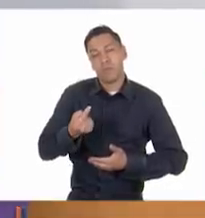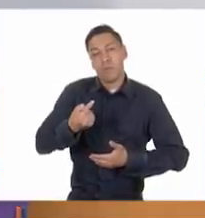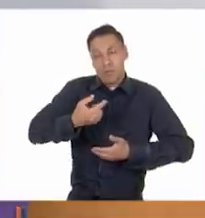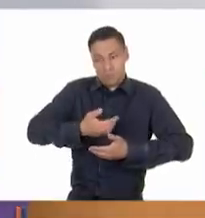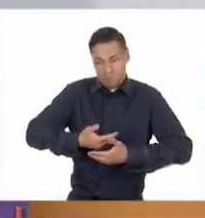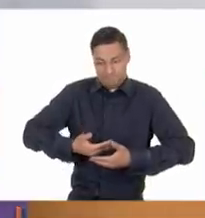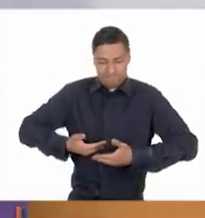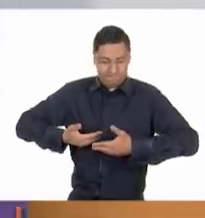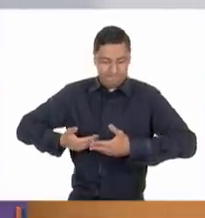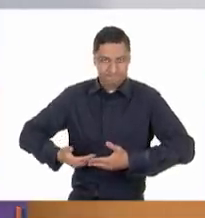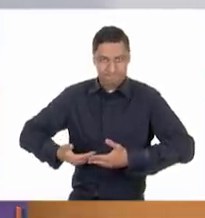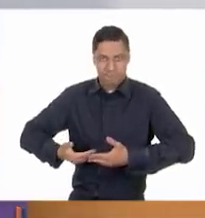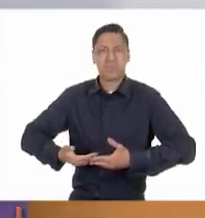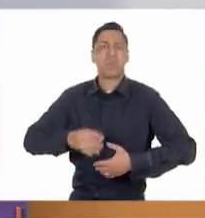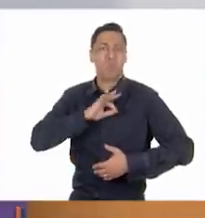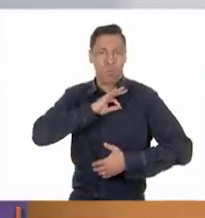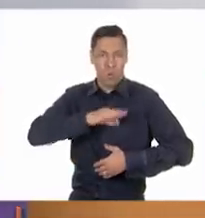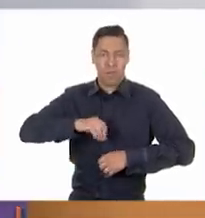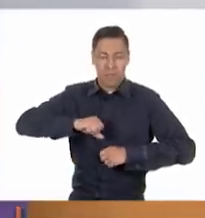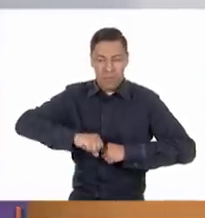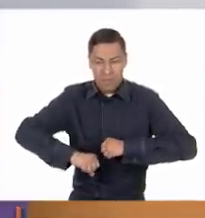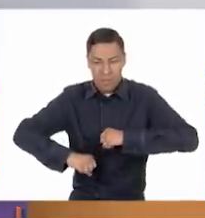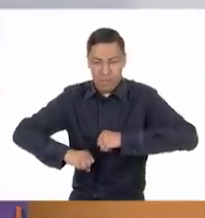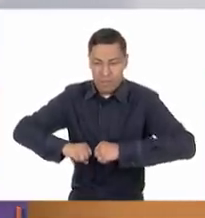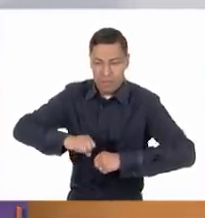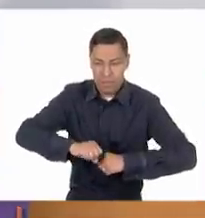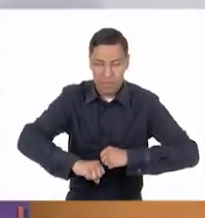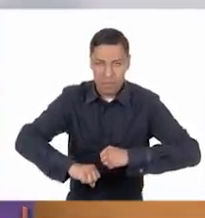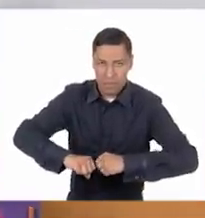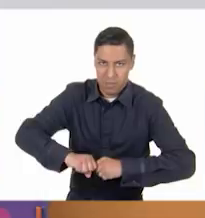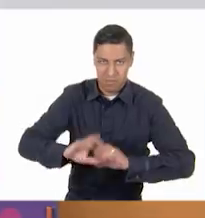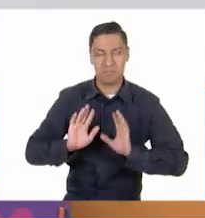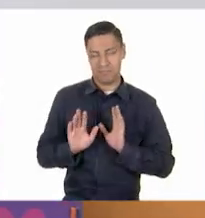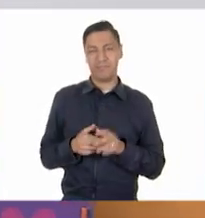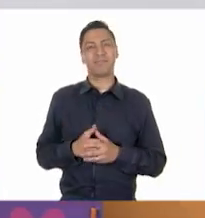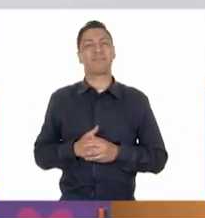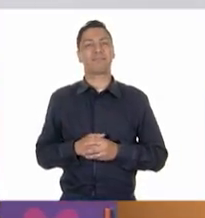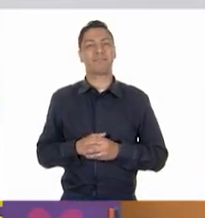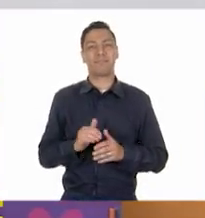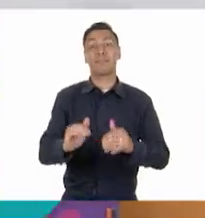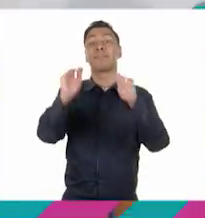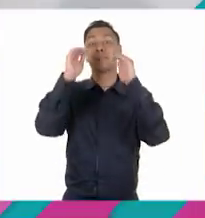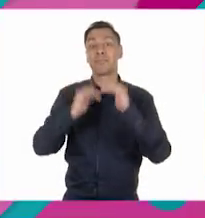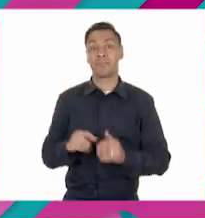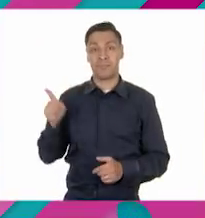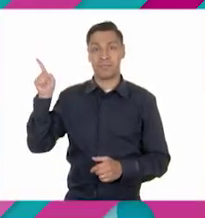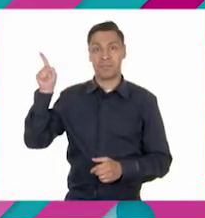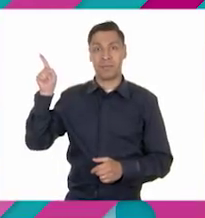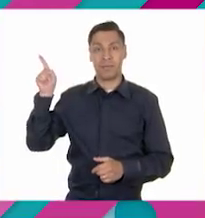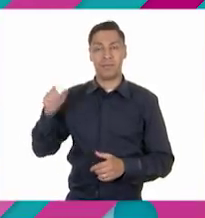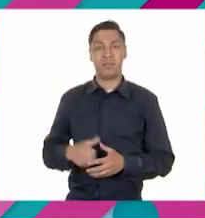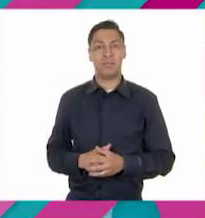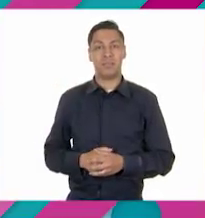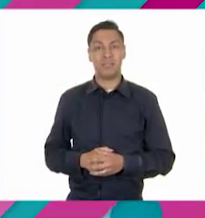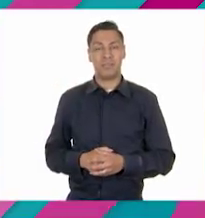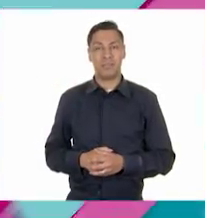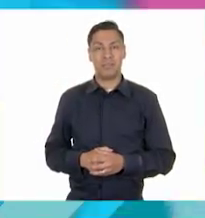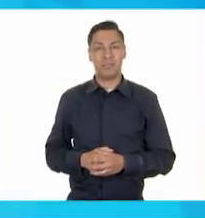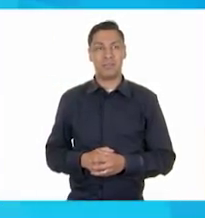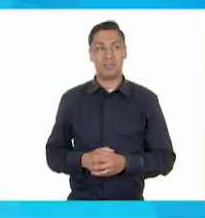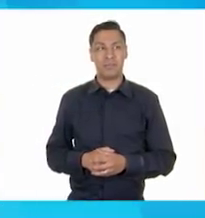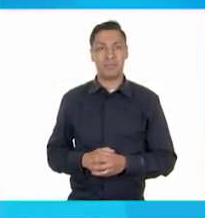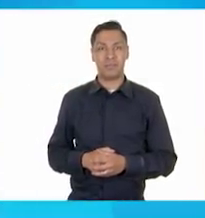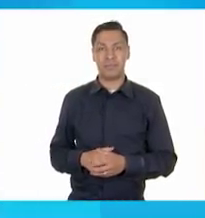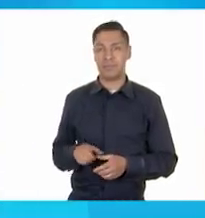por sí mismo, pero ya puede realizar diferentes acciones. Muy bien. La siguiente imagen corresponde a... Presten atención.